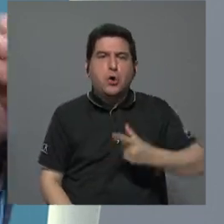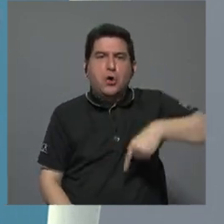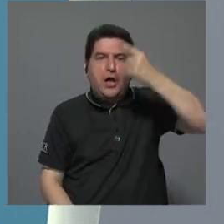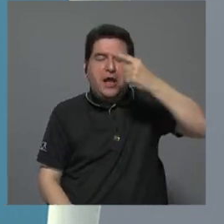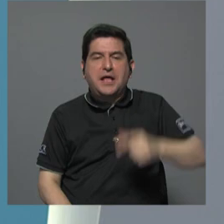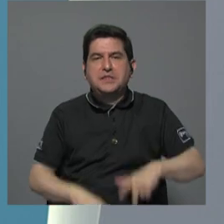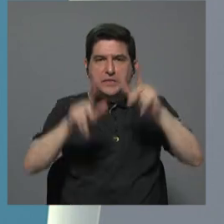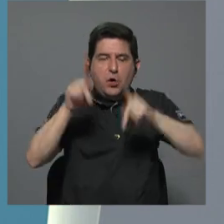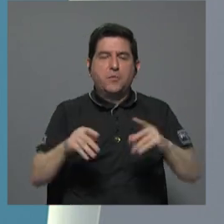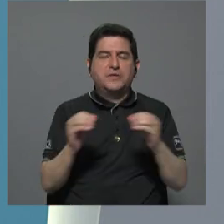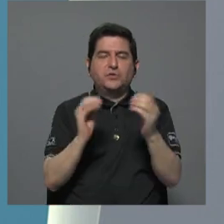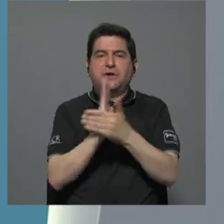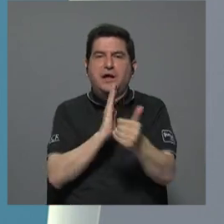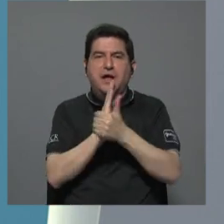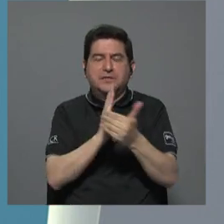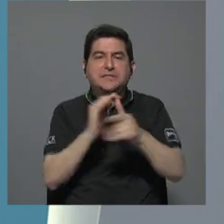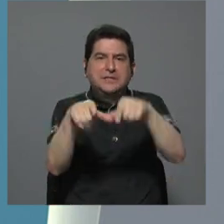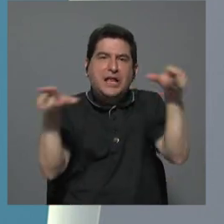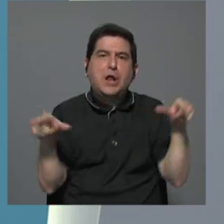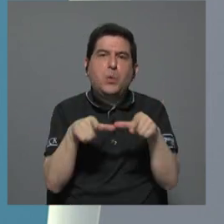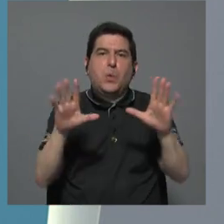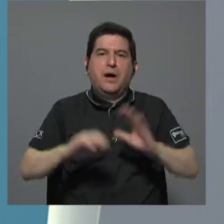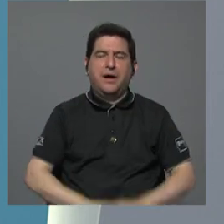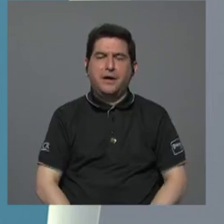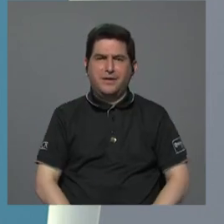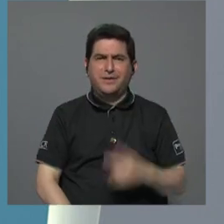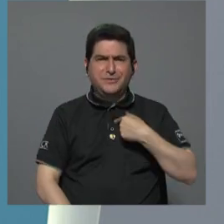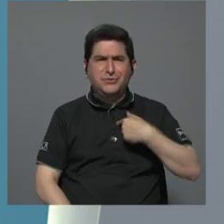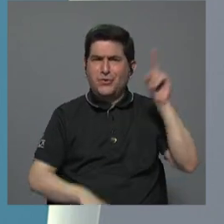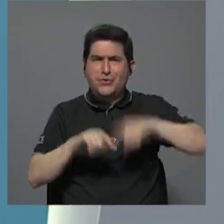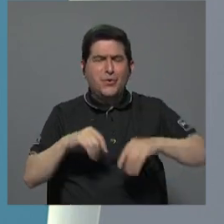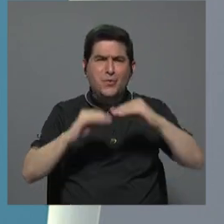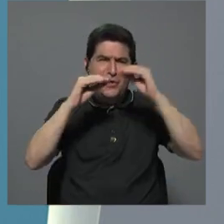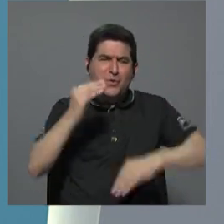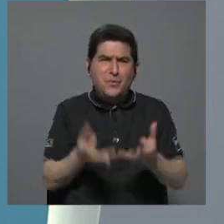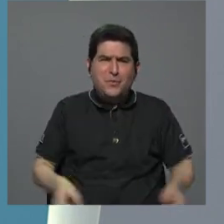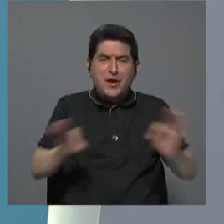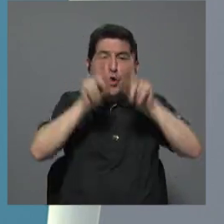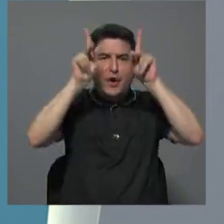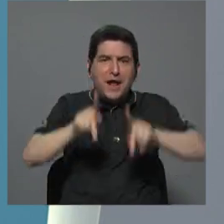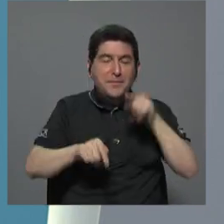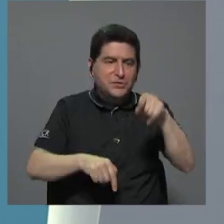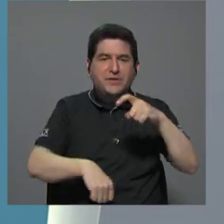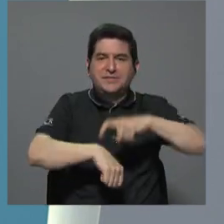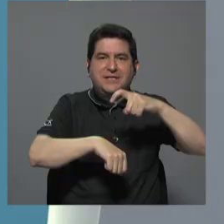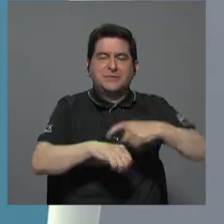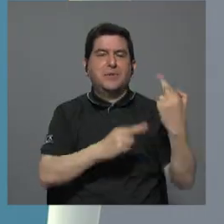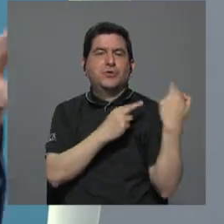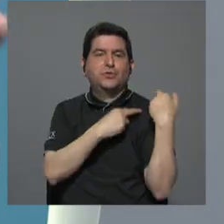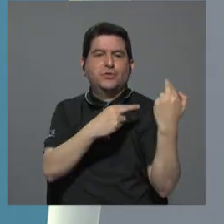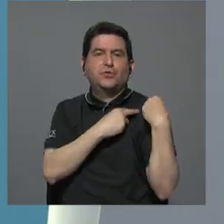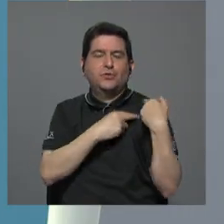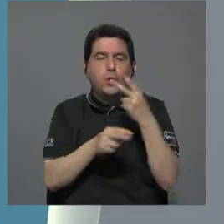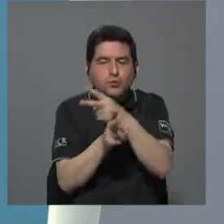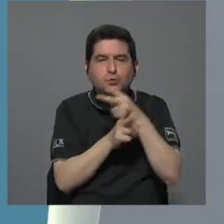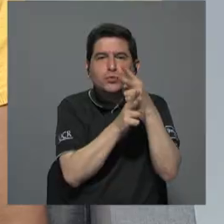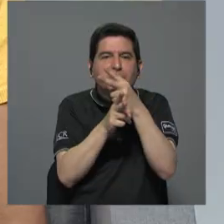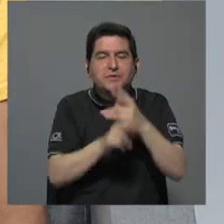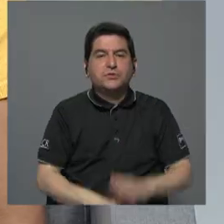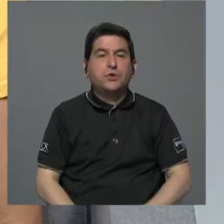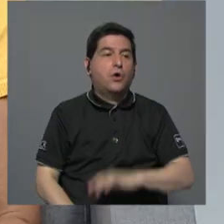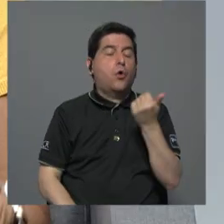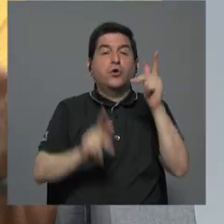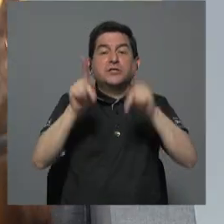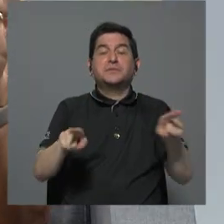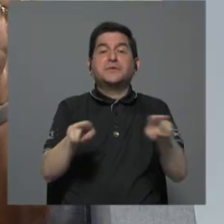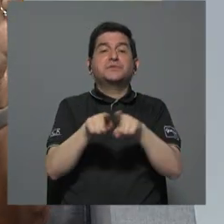o el personal más capacitado del lugar yo no le puedo restar importancia a las personas que estaban a cargo de supervisar eso vendrán que